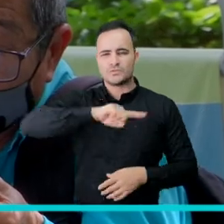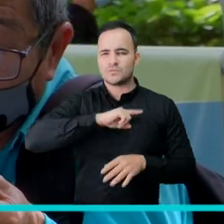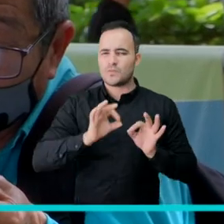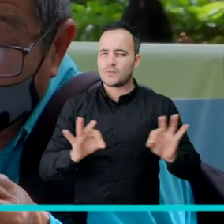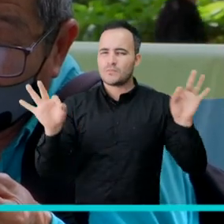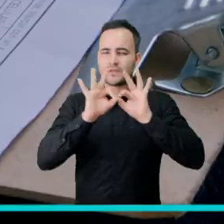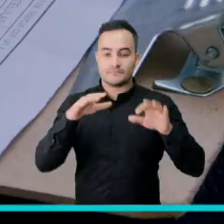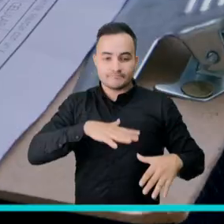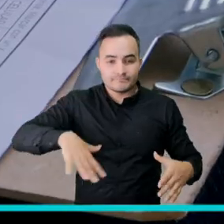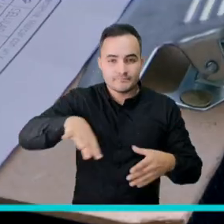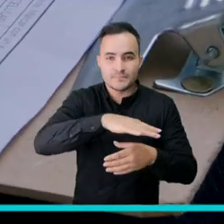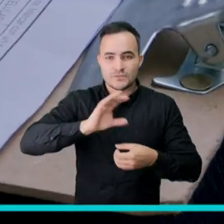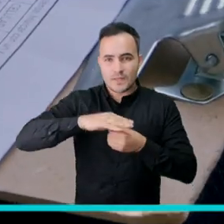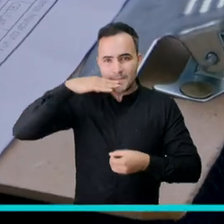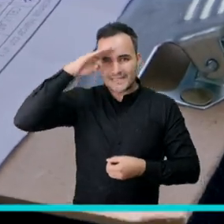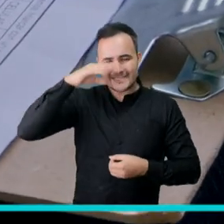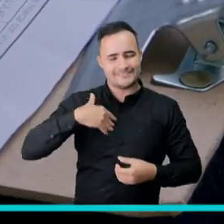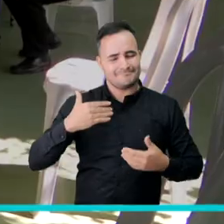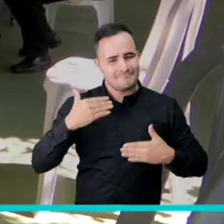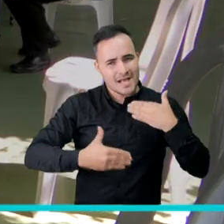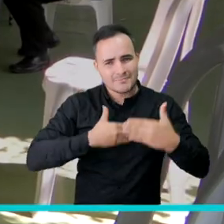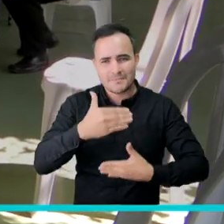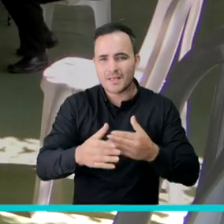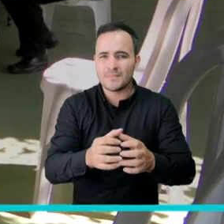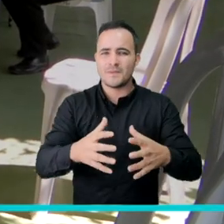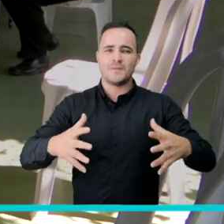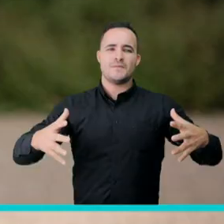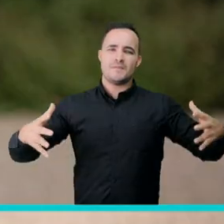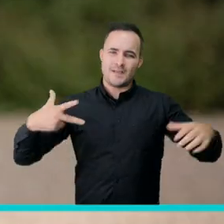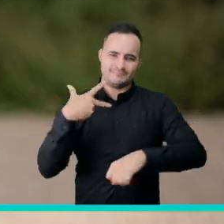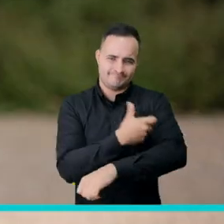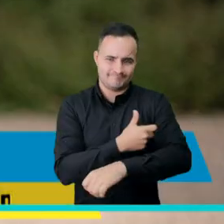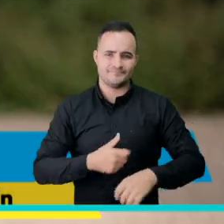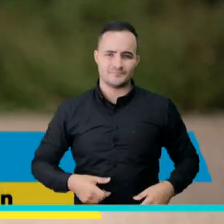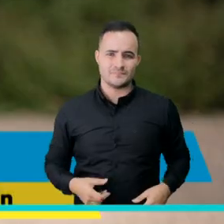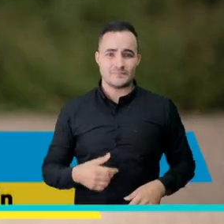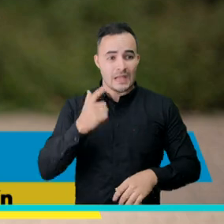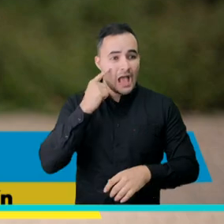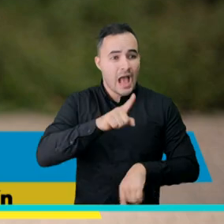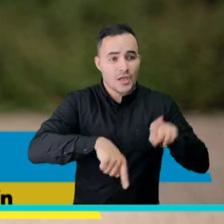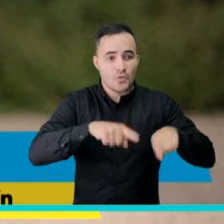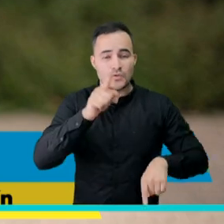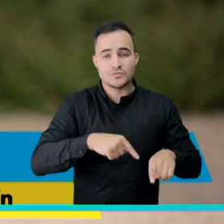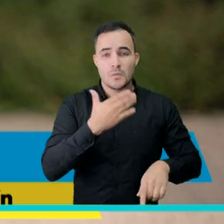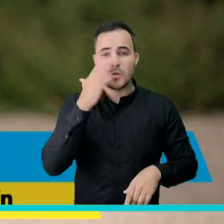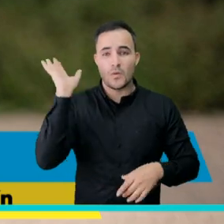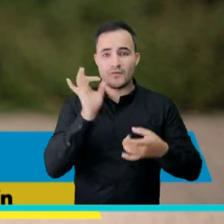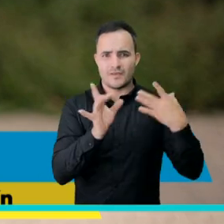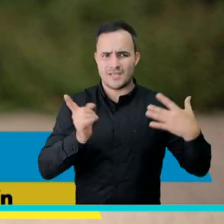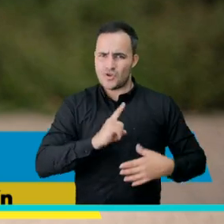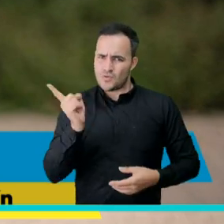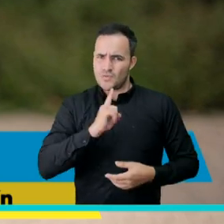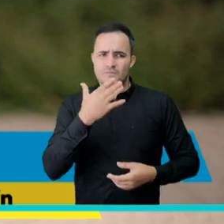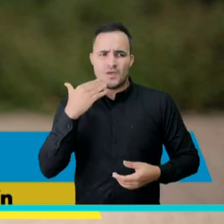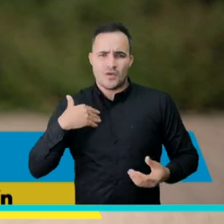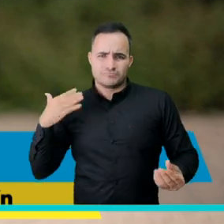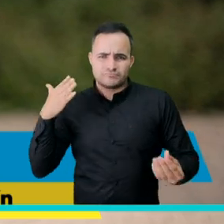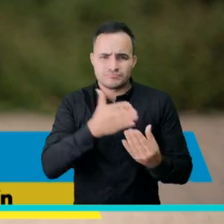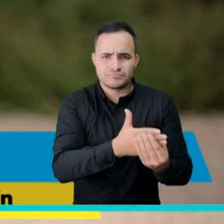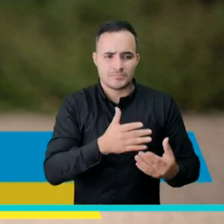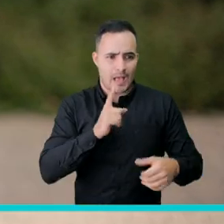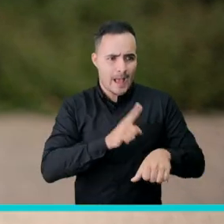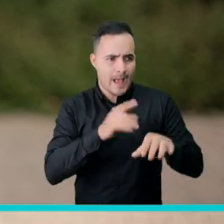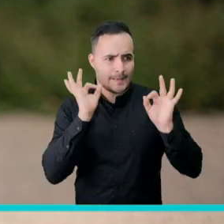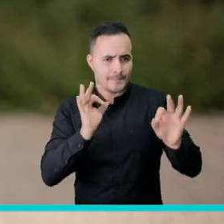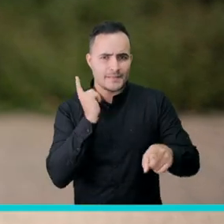Necesitamos como municipio seguir avanzando en las coberturas, evitar riesgos de que se nos venzan las vacunas, que las vacunas cada